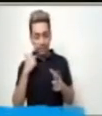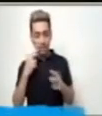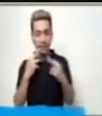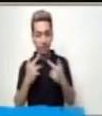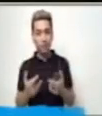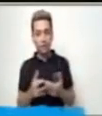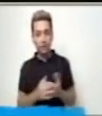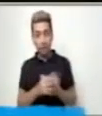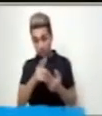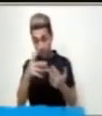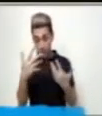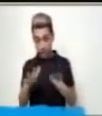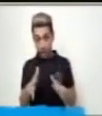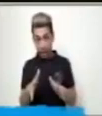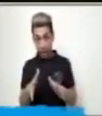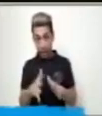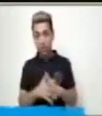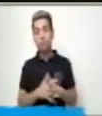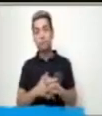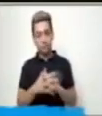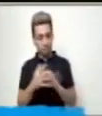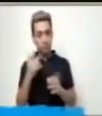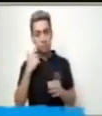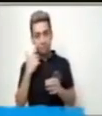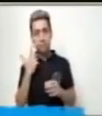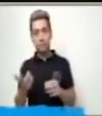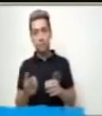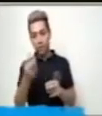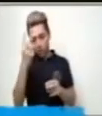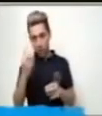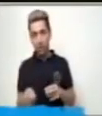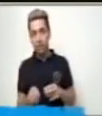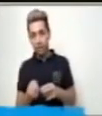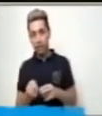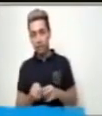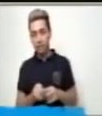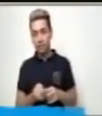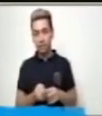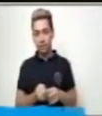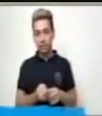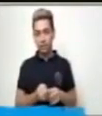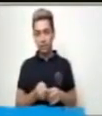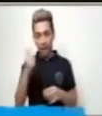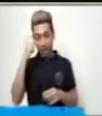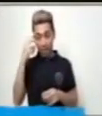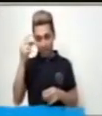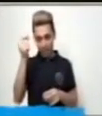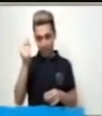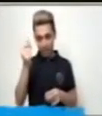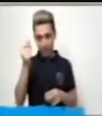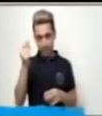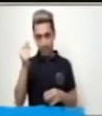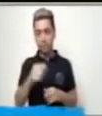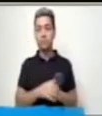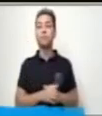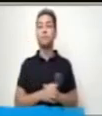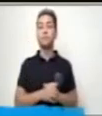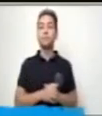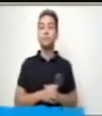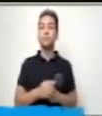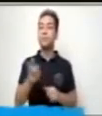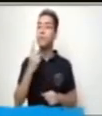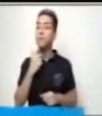Si ya lo hiciste, entonces repetiré la adivinanza y te daré la respuesta de una vez.